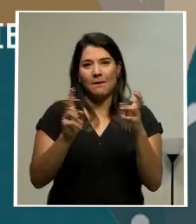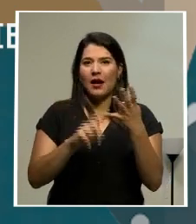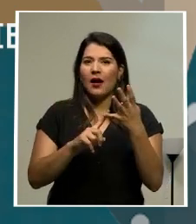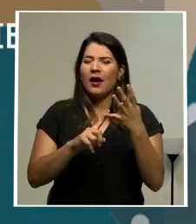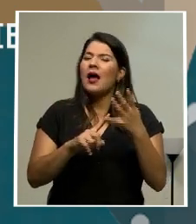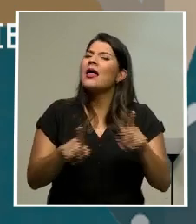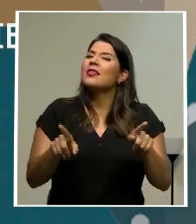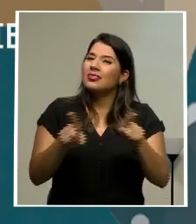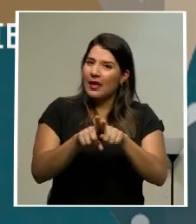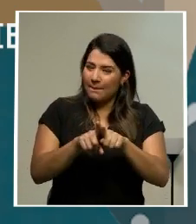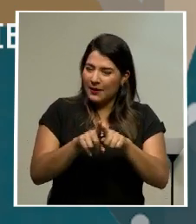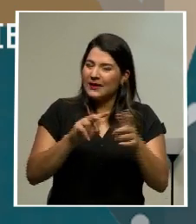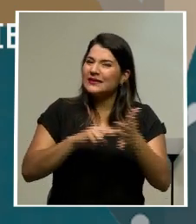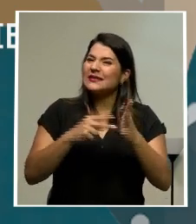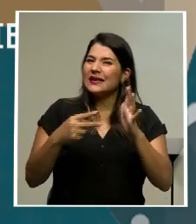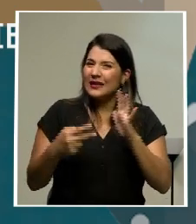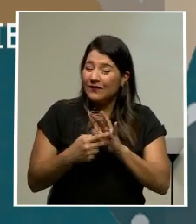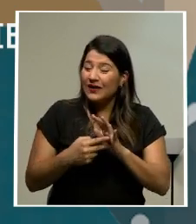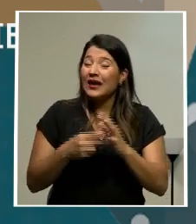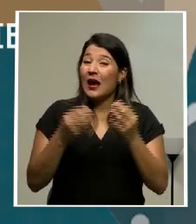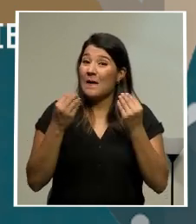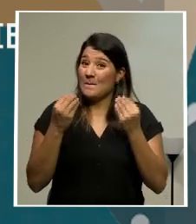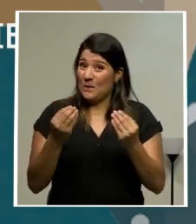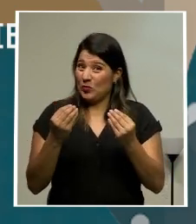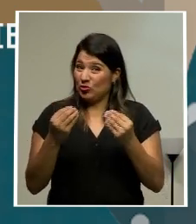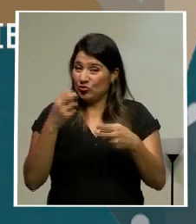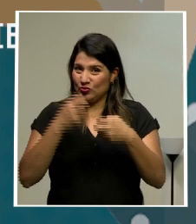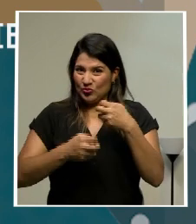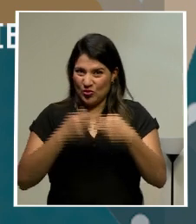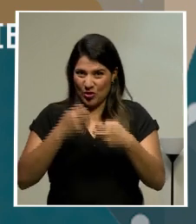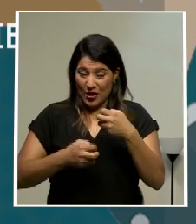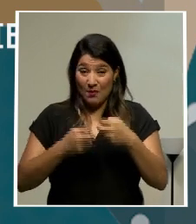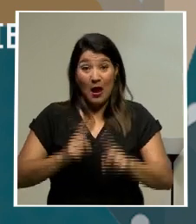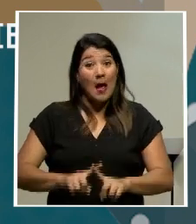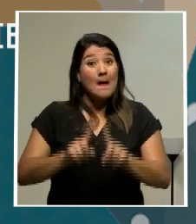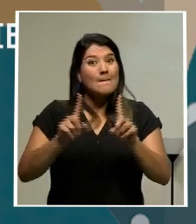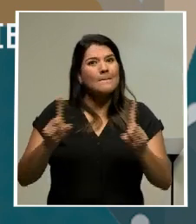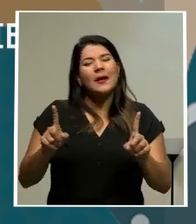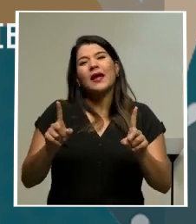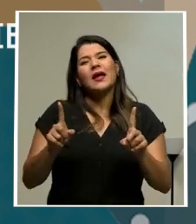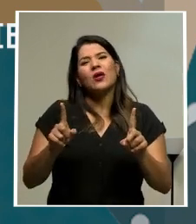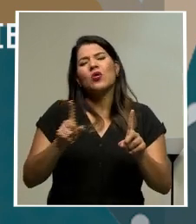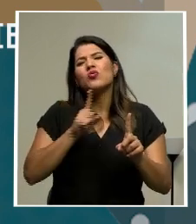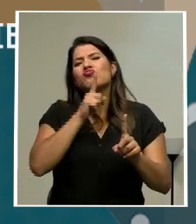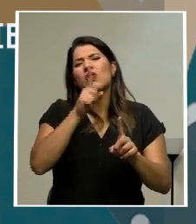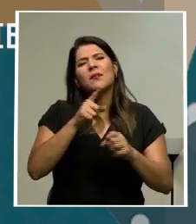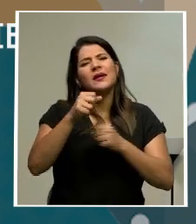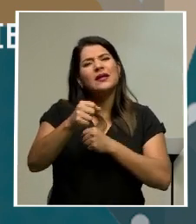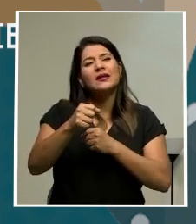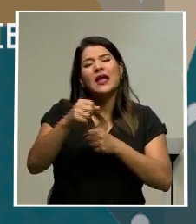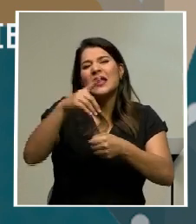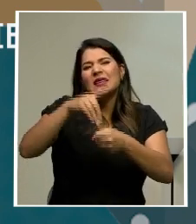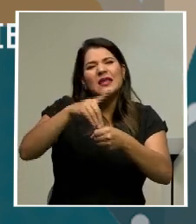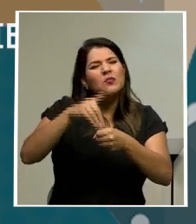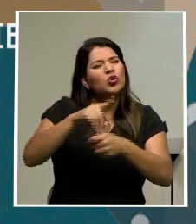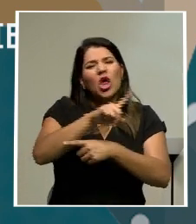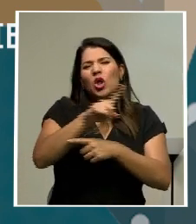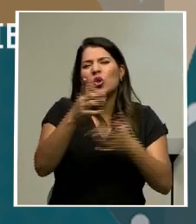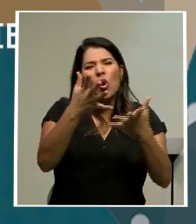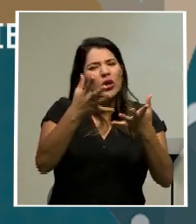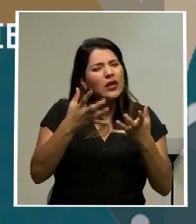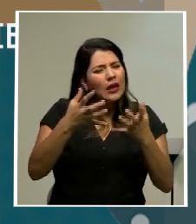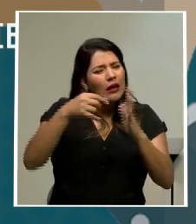también va a traer muchísimo de qué hablar, pero que no han querido andar muchísimo tampoco los diputados porque